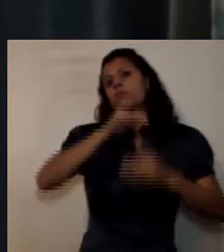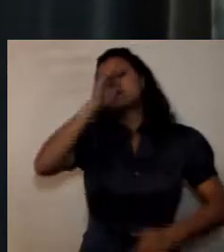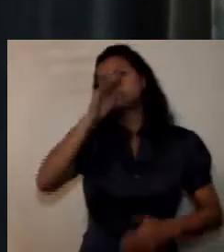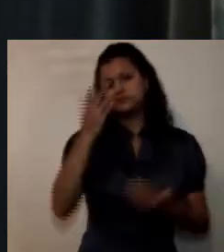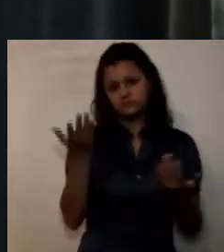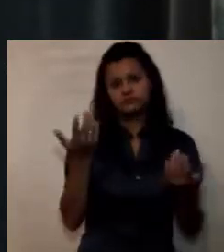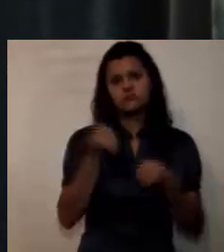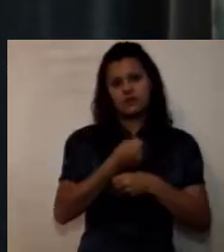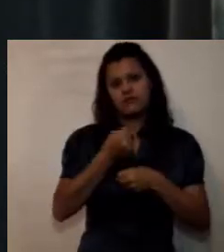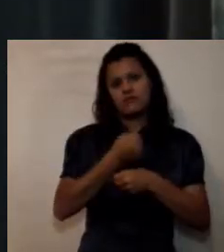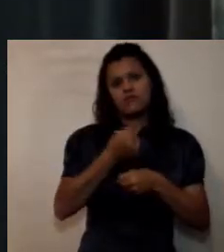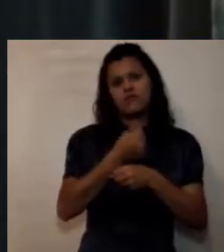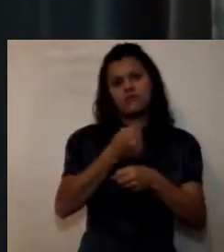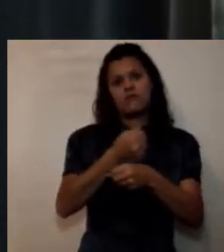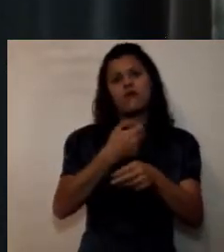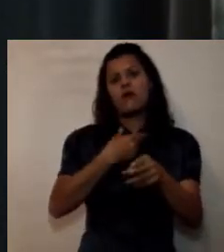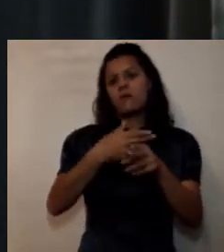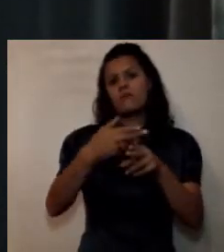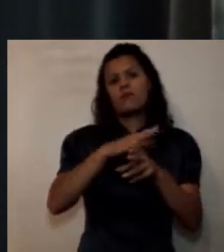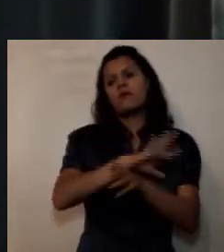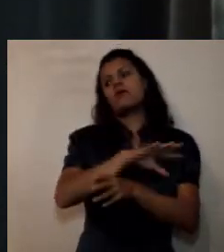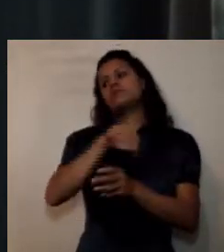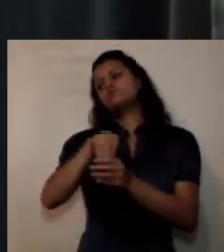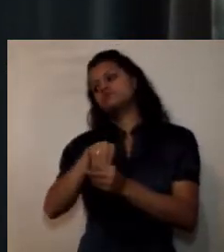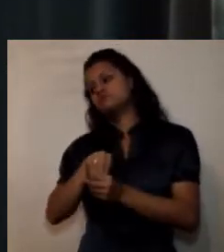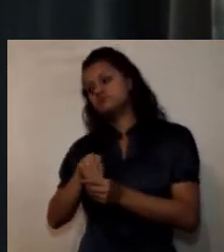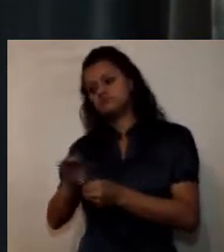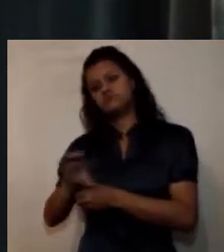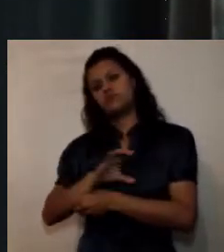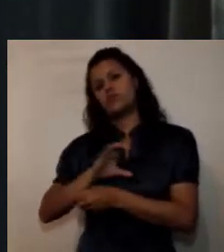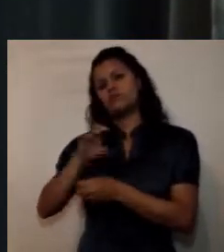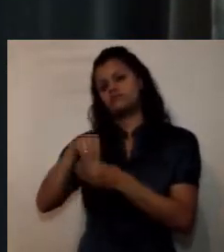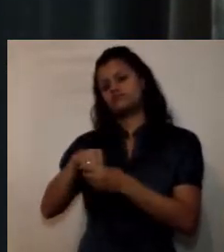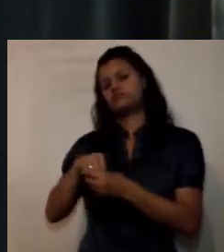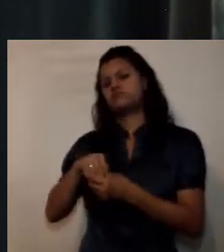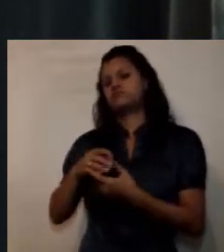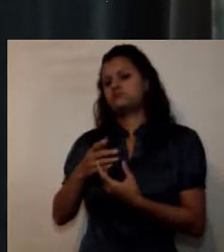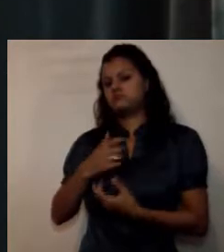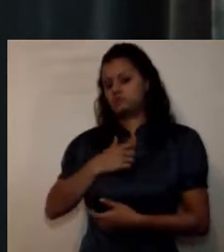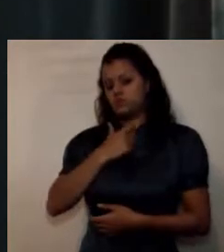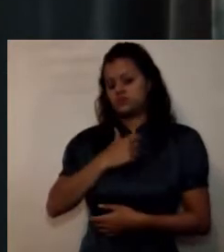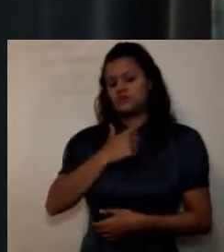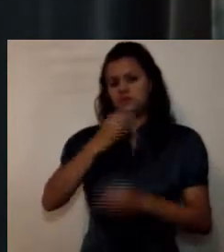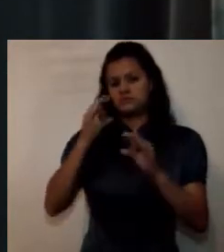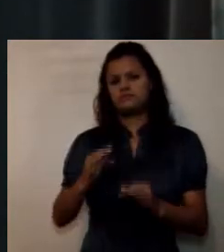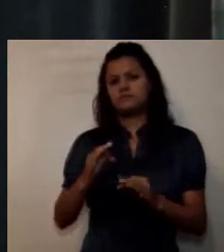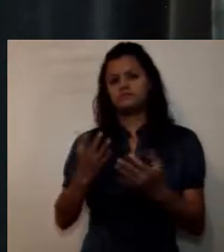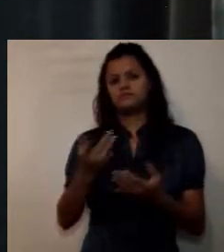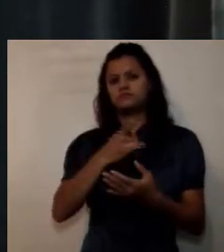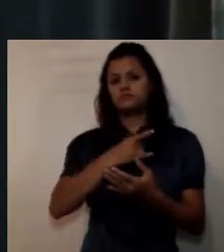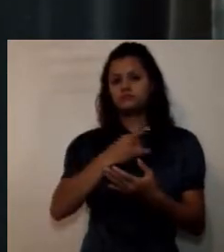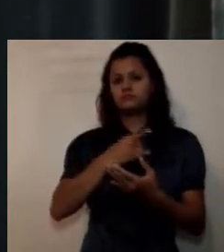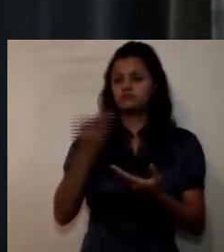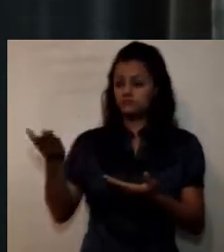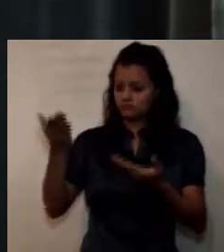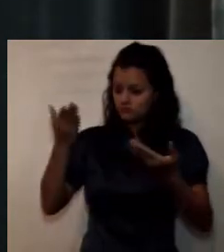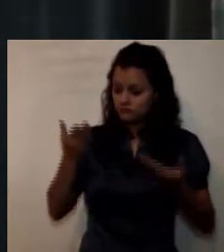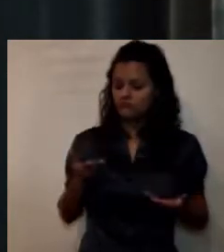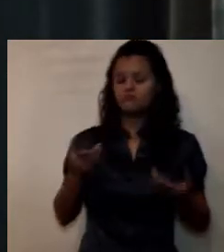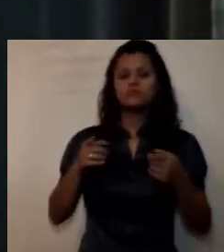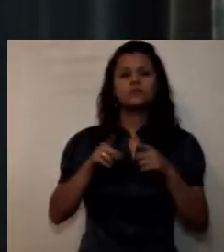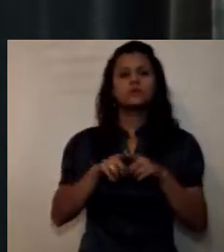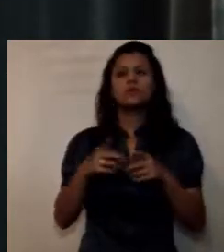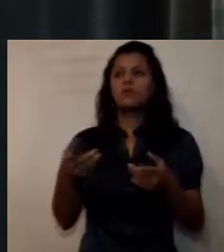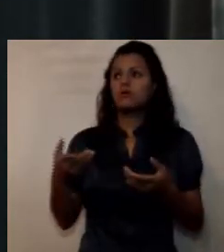regresar a la vida civil la universidad lo recibe con unos incentivos llamémoslo entre paréntesis becas